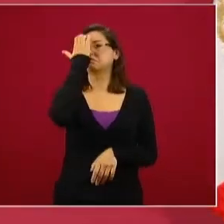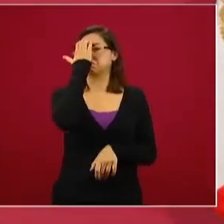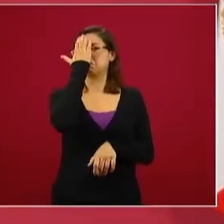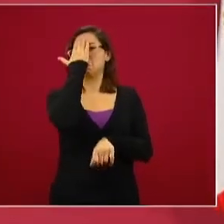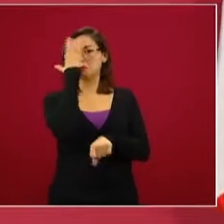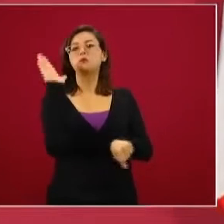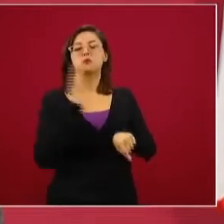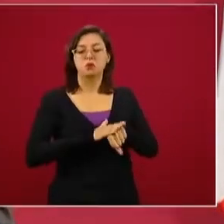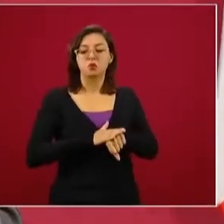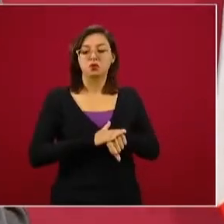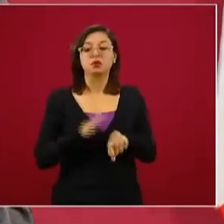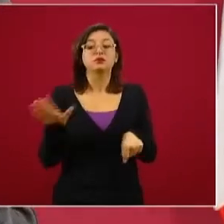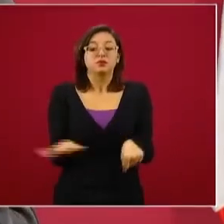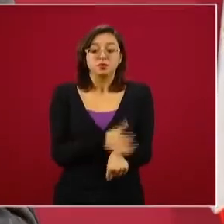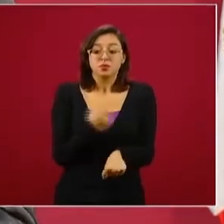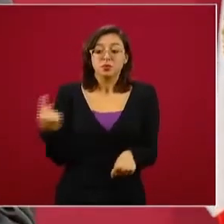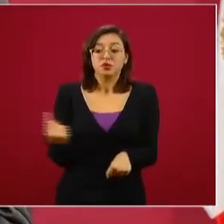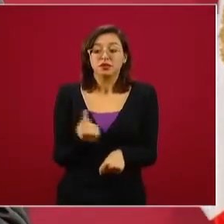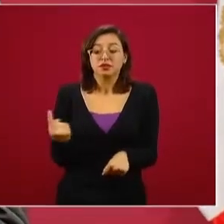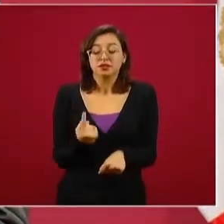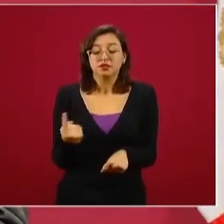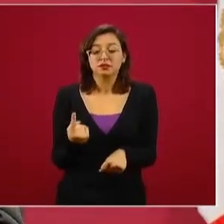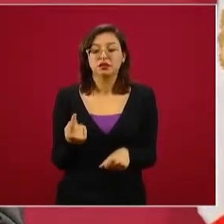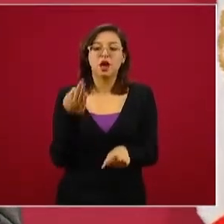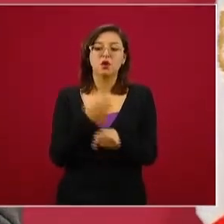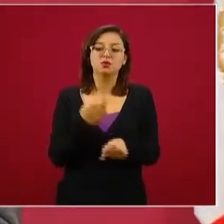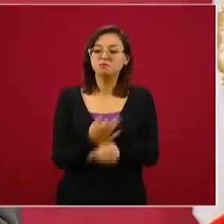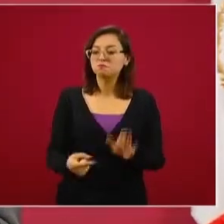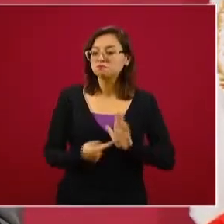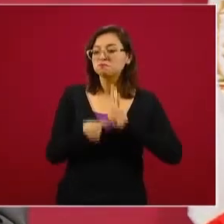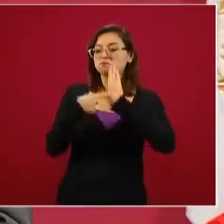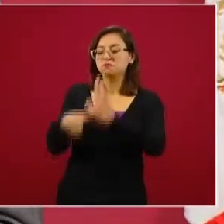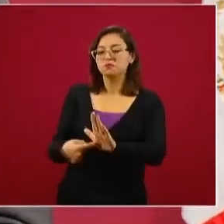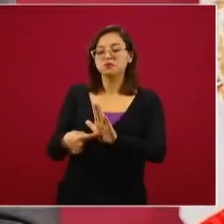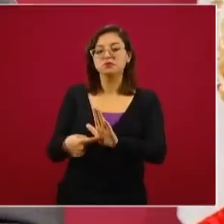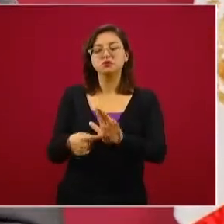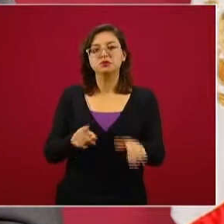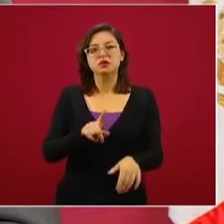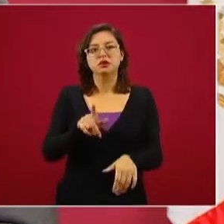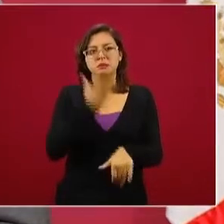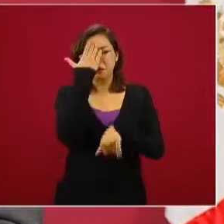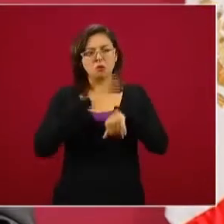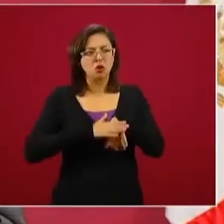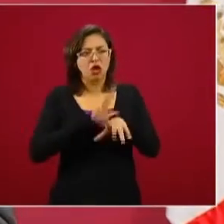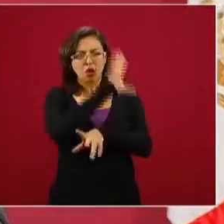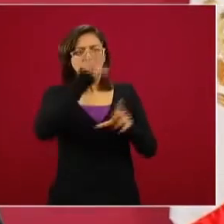porque así en una primera exposición no es fácil de internalizar